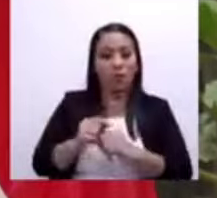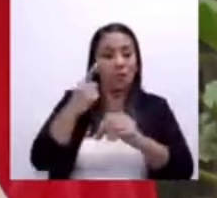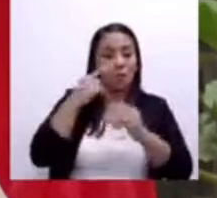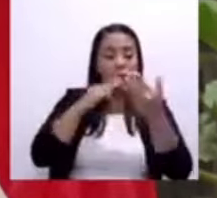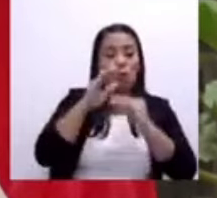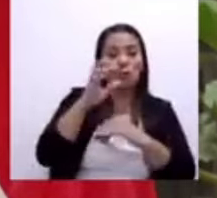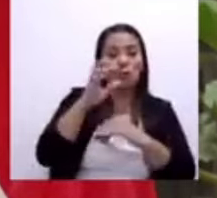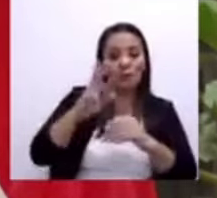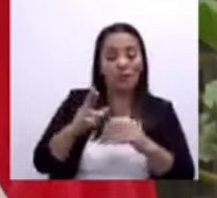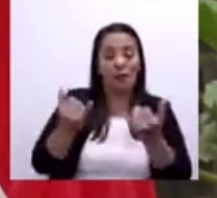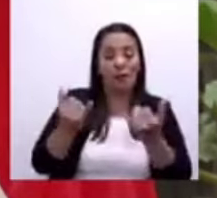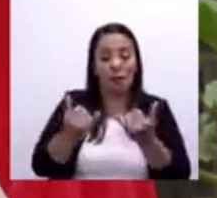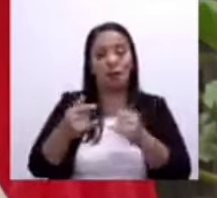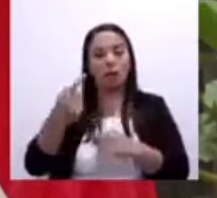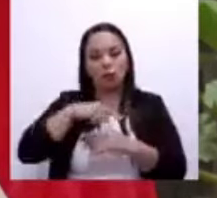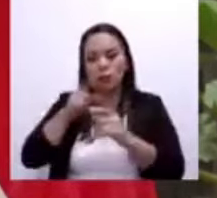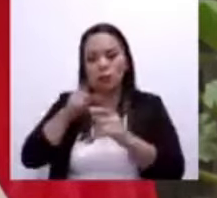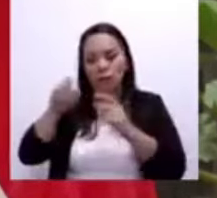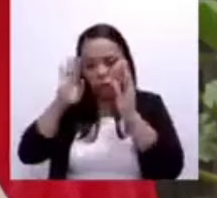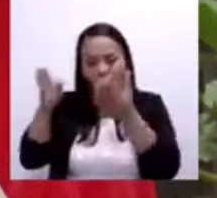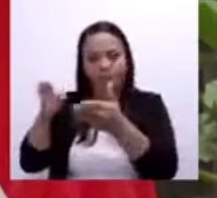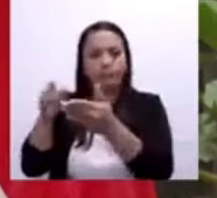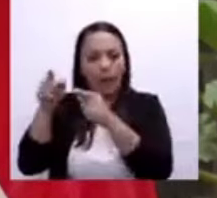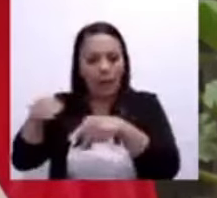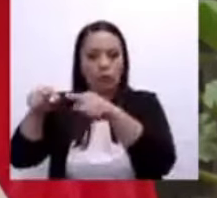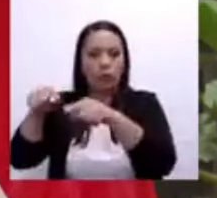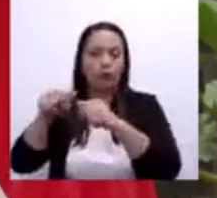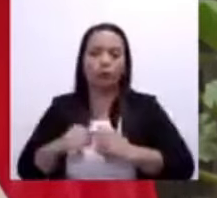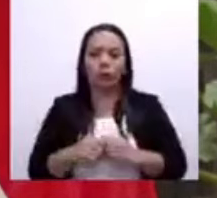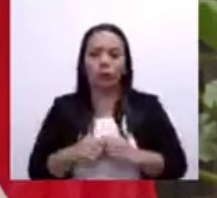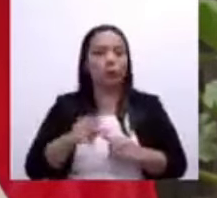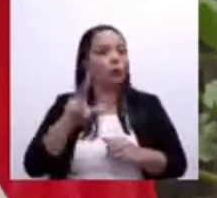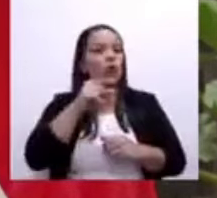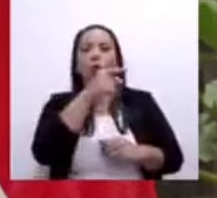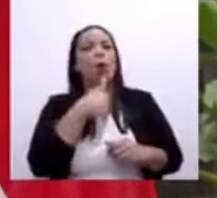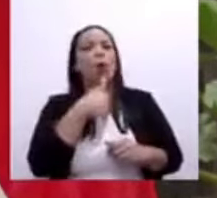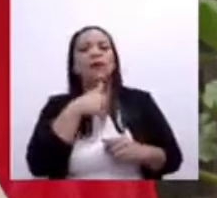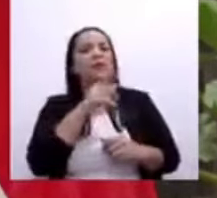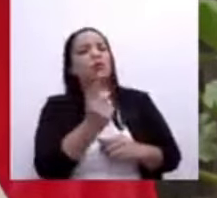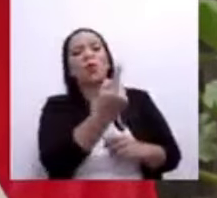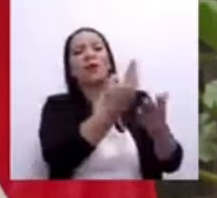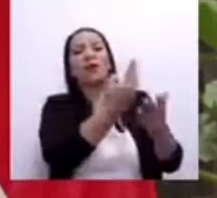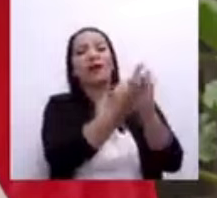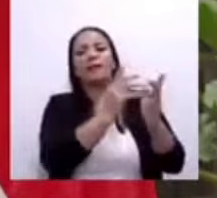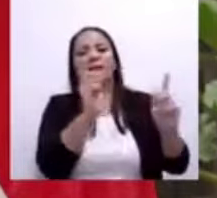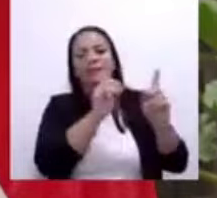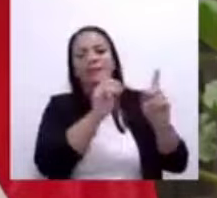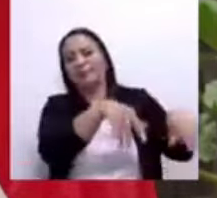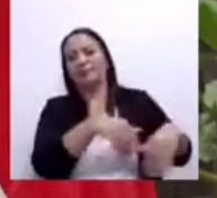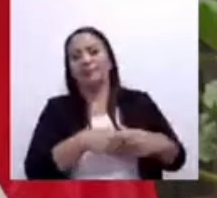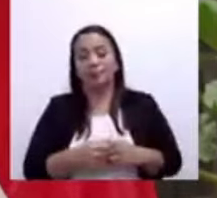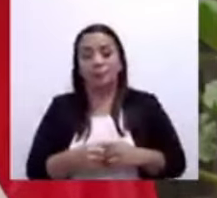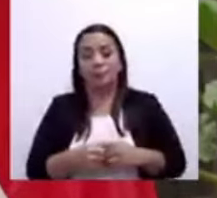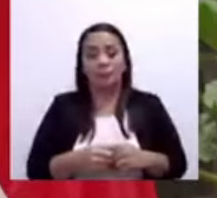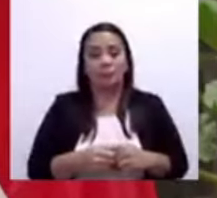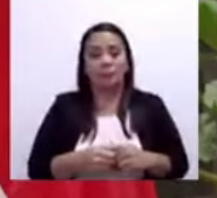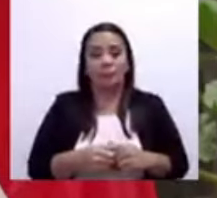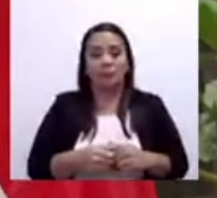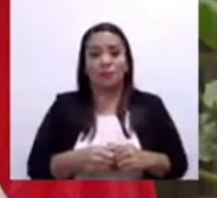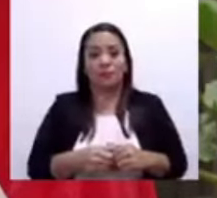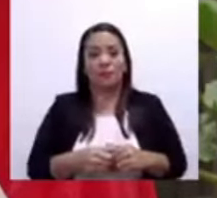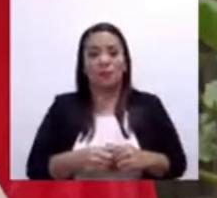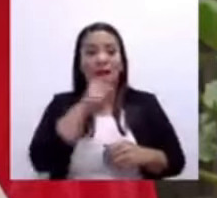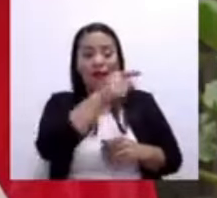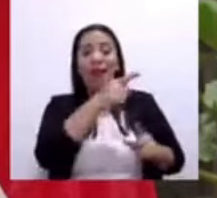debemos. No a este señor que está ahí, que ha pasado la mitad de una pena de 50